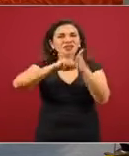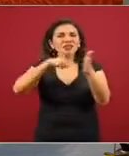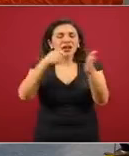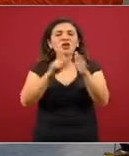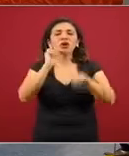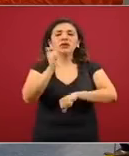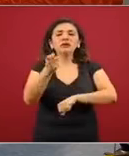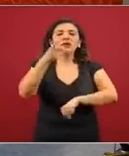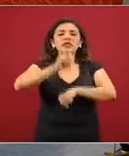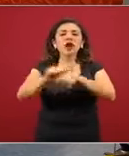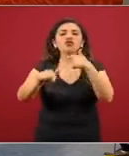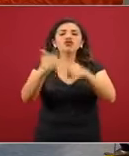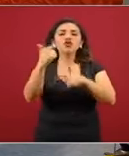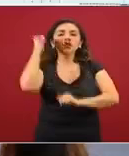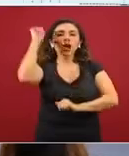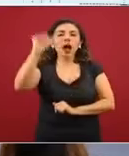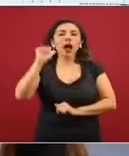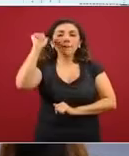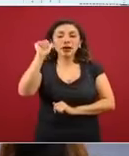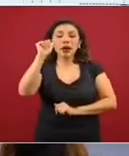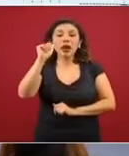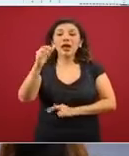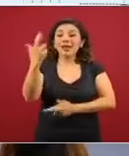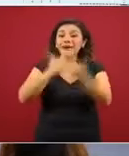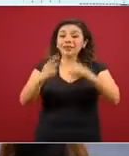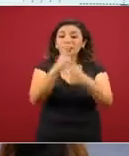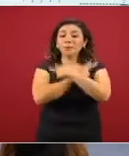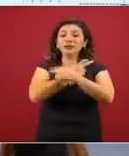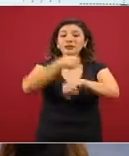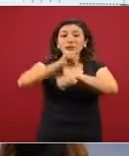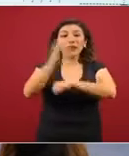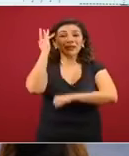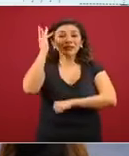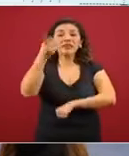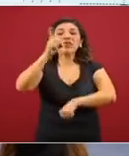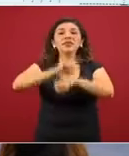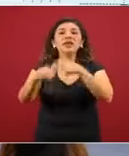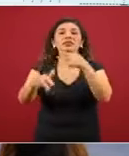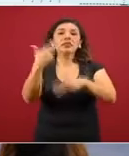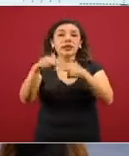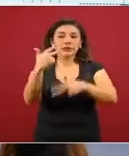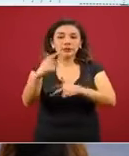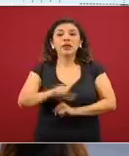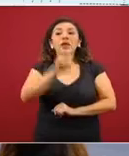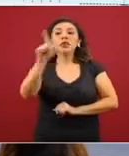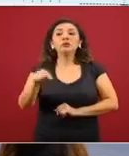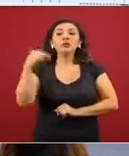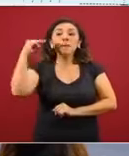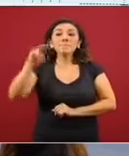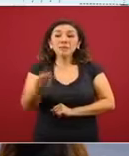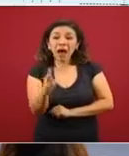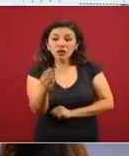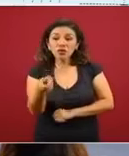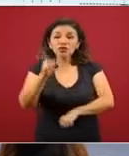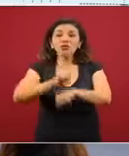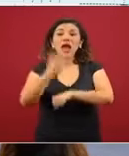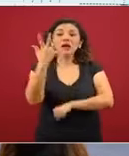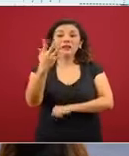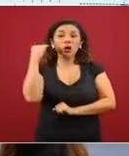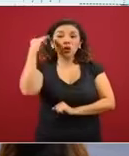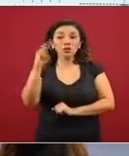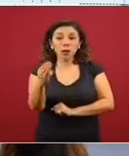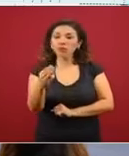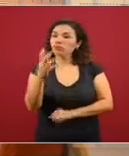regresa el día 13. Y en mayo, el 5 de mayo no se trabaja